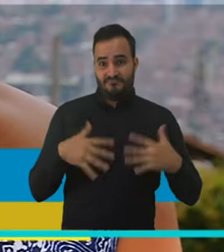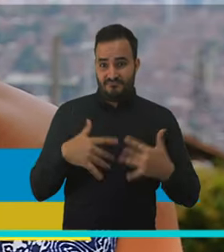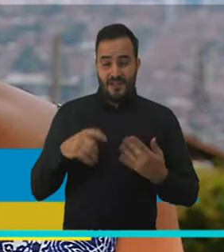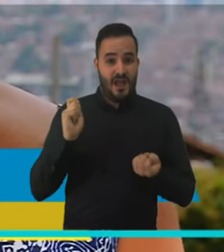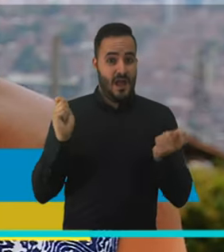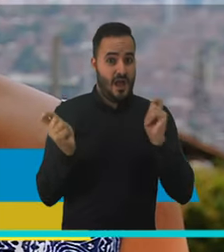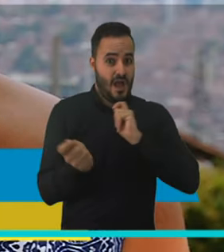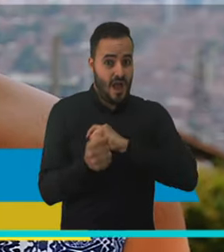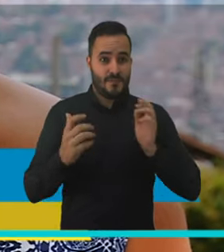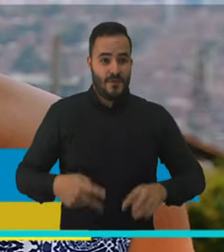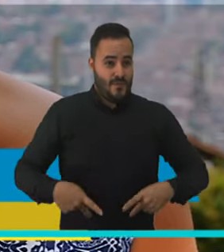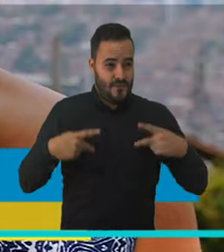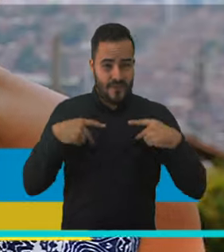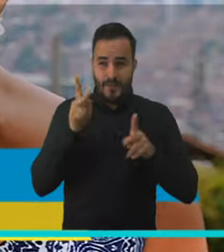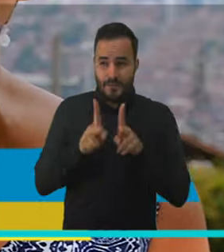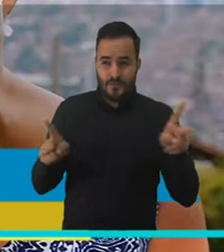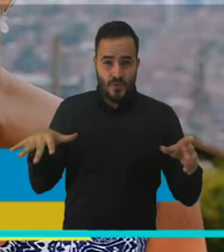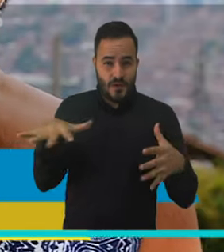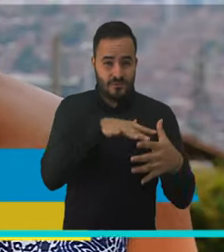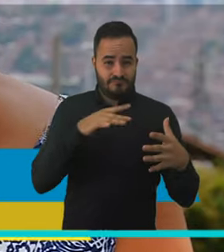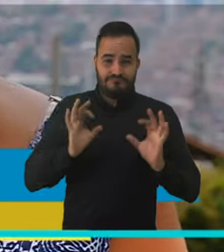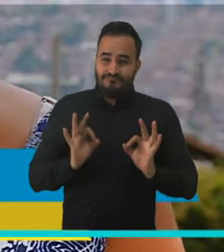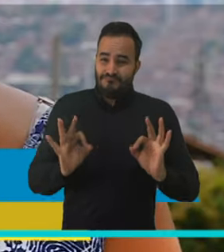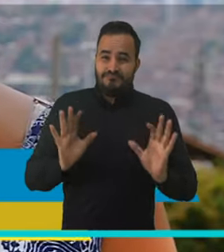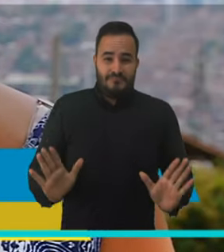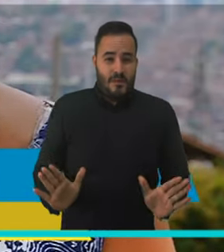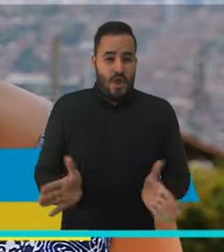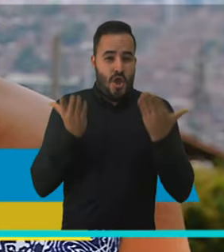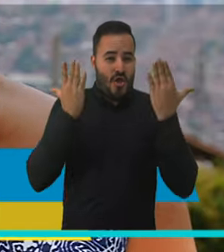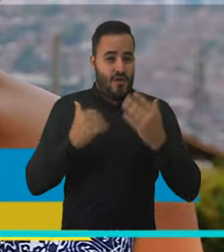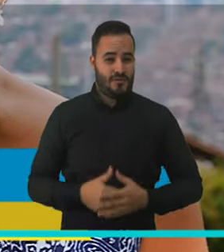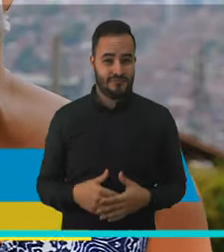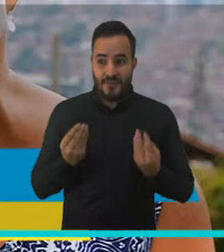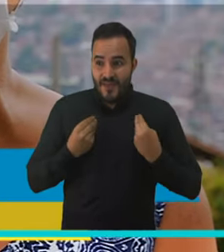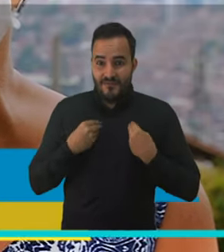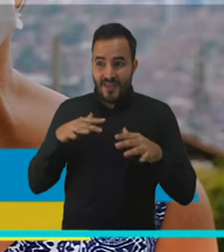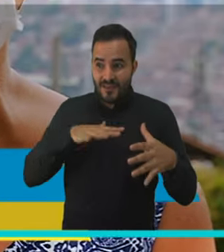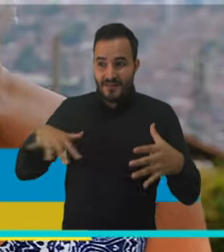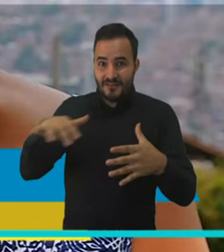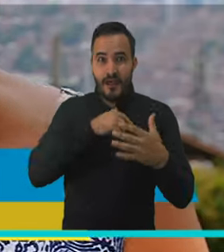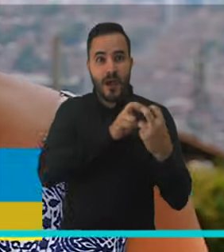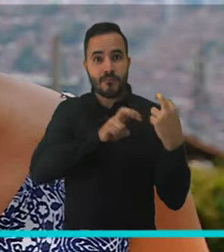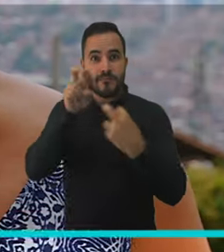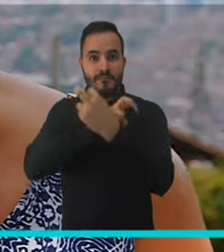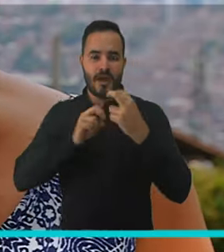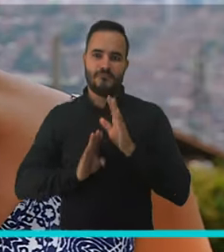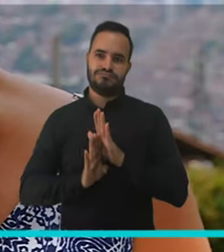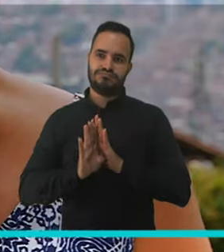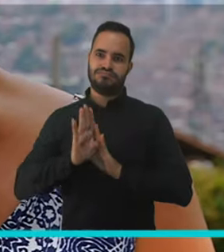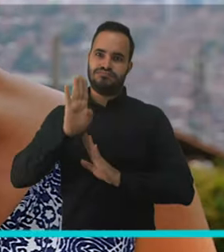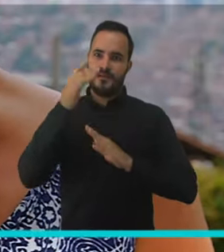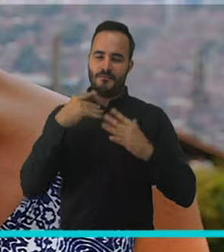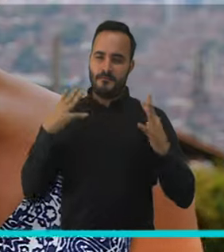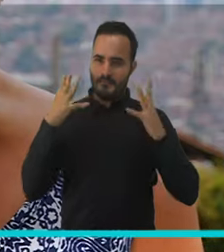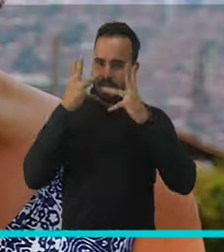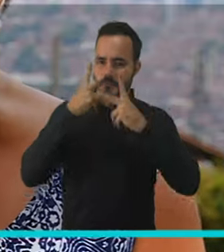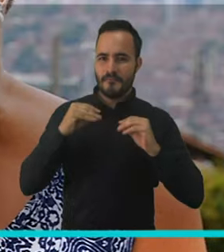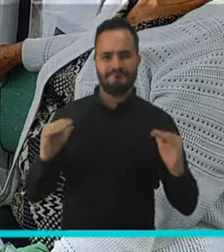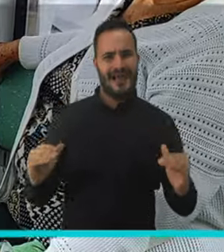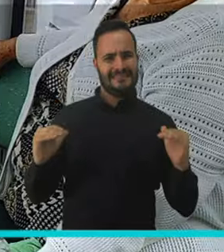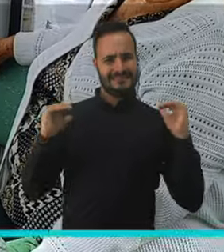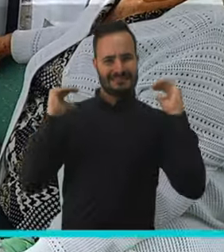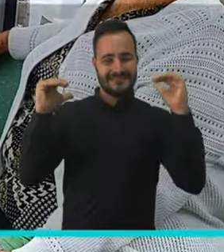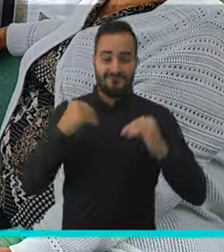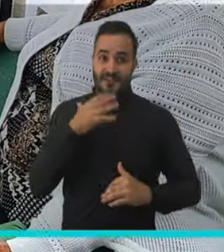mucho la calidad de vida de los usuarios, de las personas que vivimos en la comunidad y obviamente embellecer el sector,